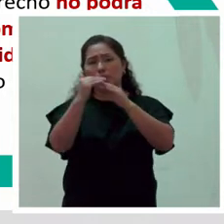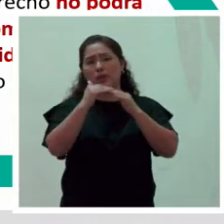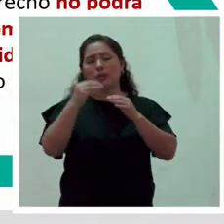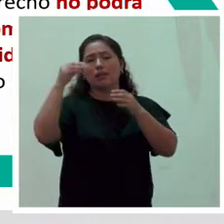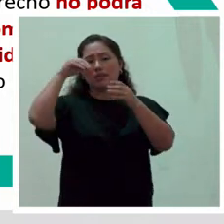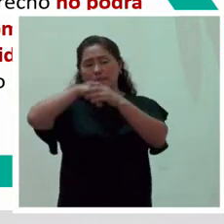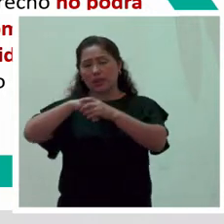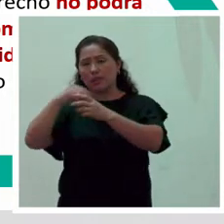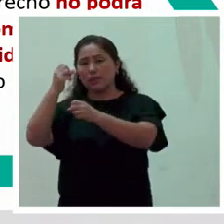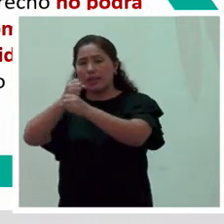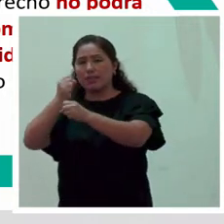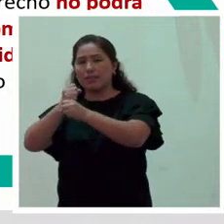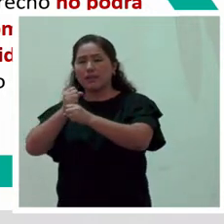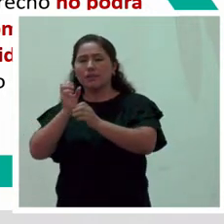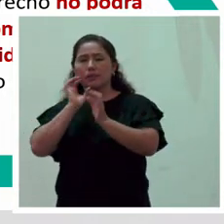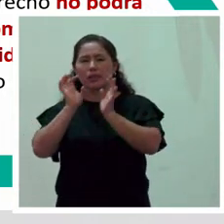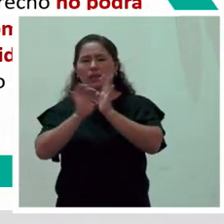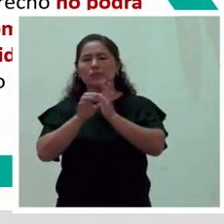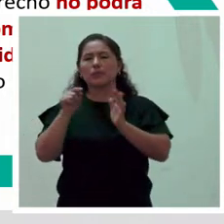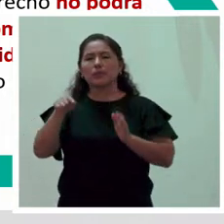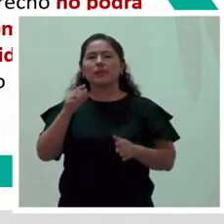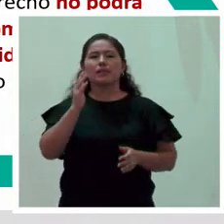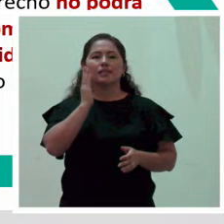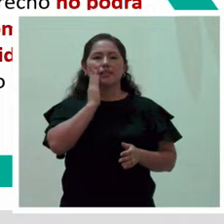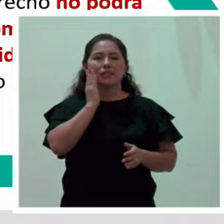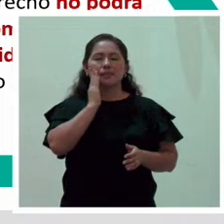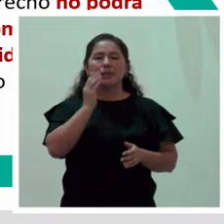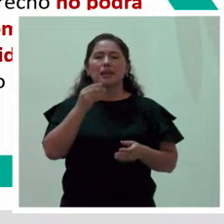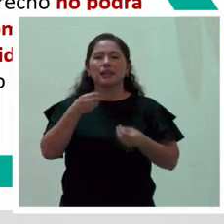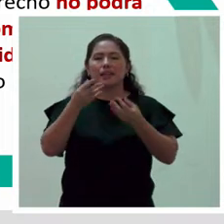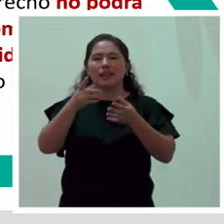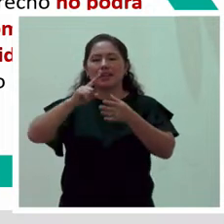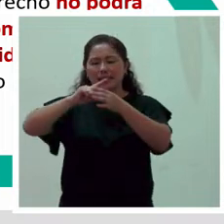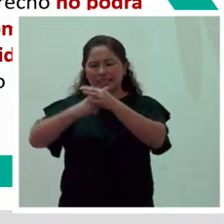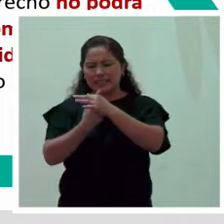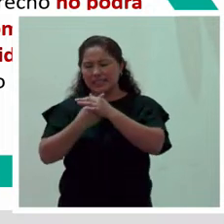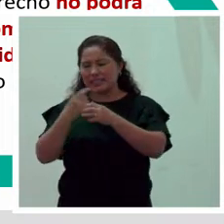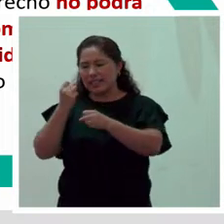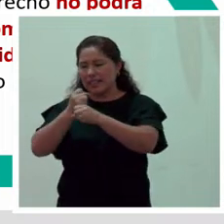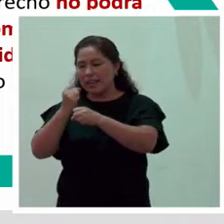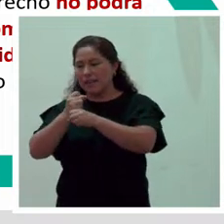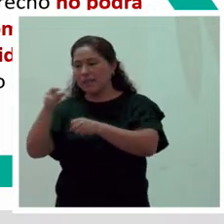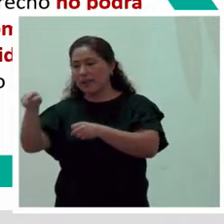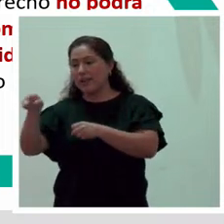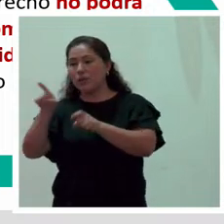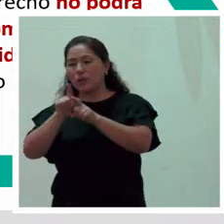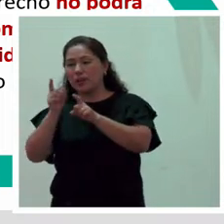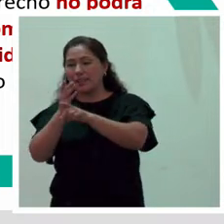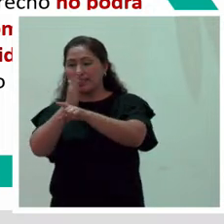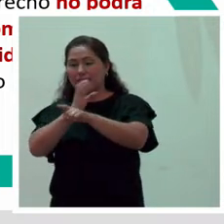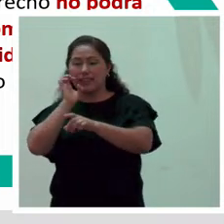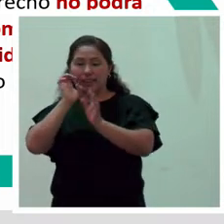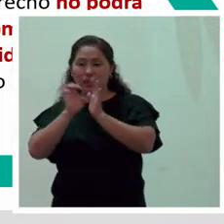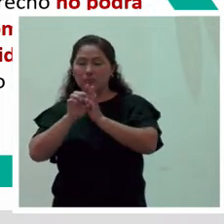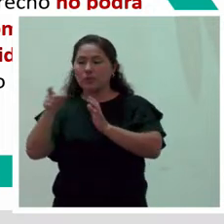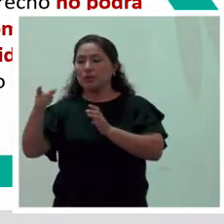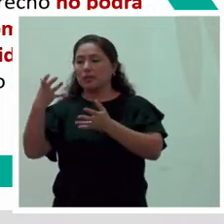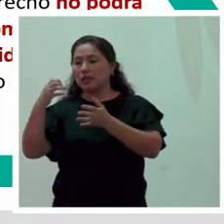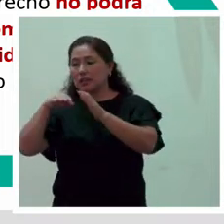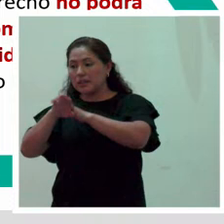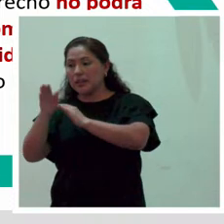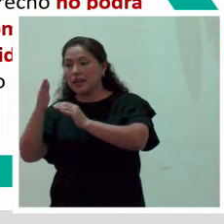de la jornada. Lo que les decía, esa madre que decide tomarlo al inicio de la jornada o al final de la jornada. ¿Bien?